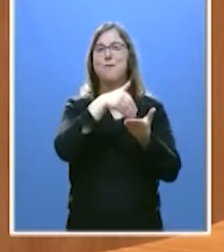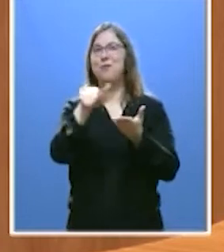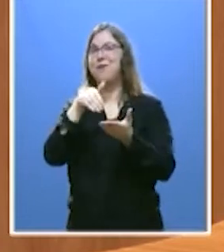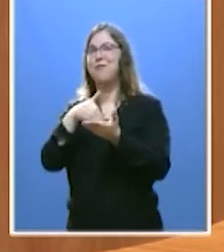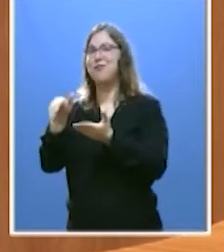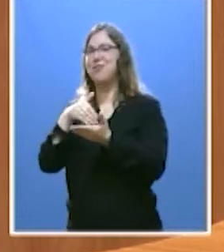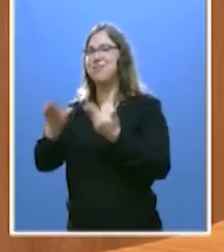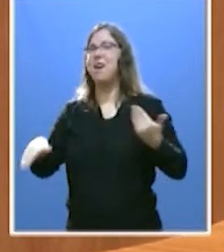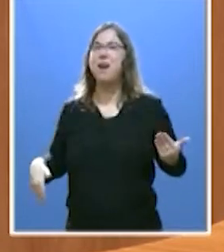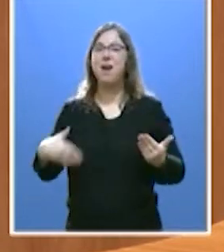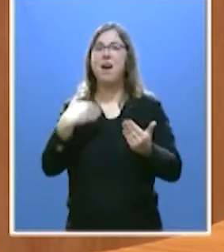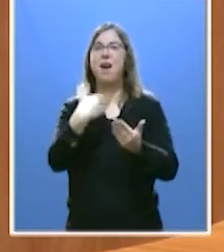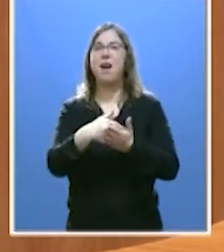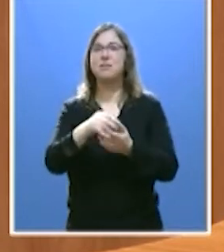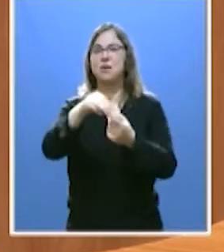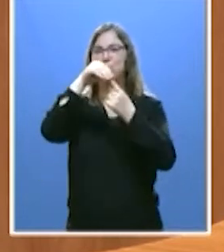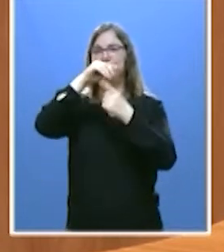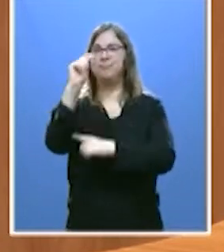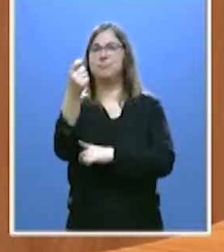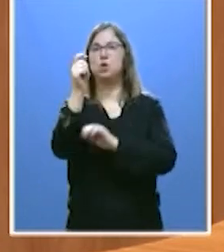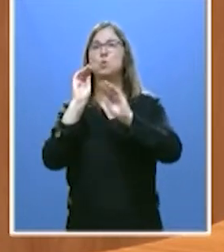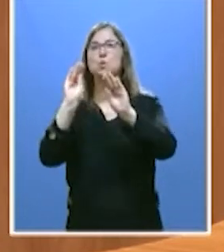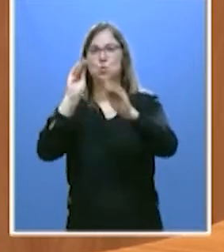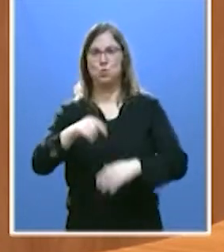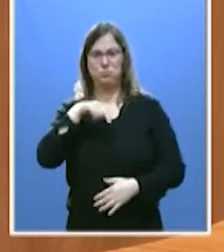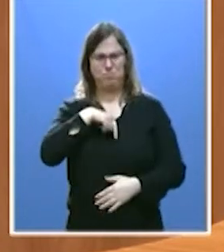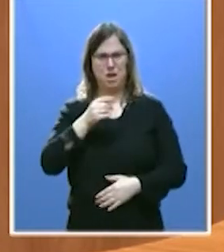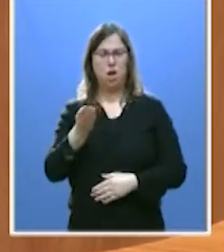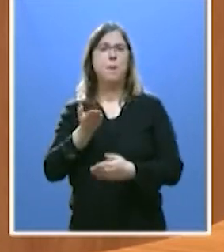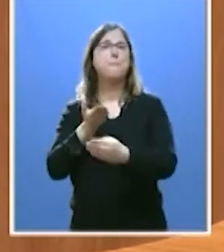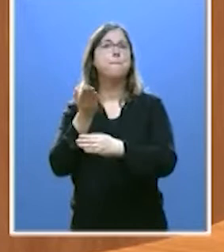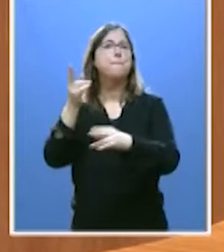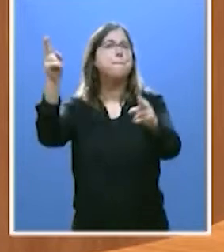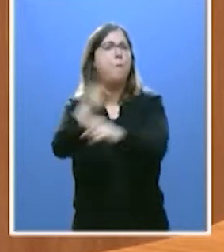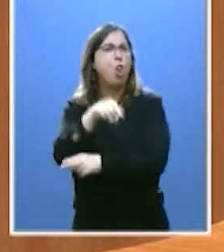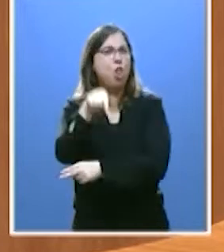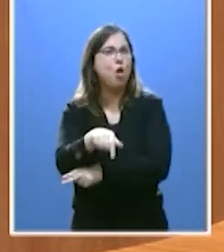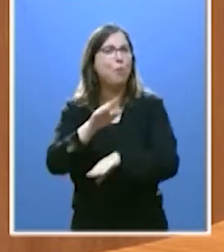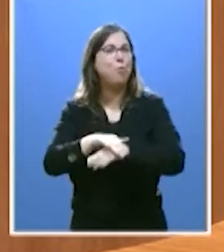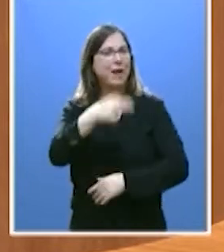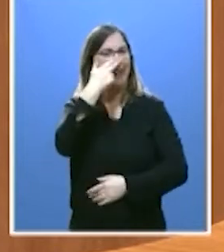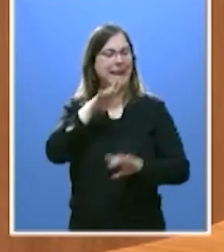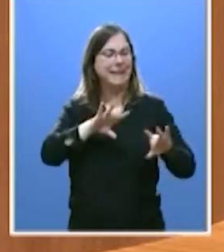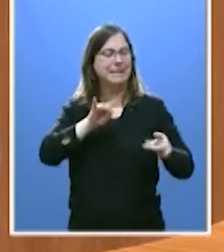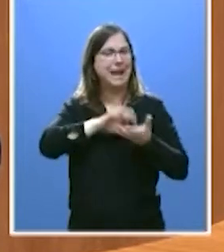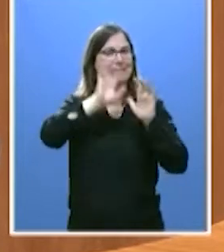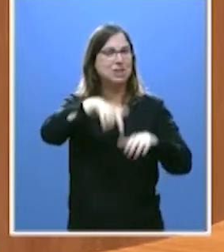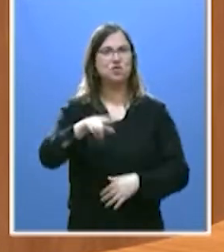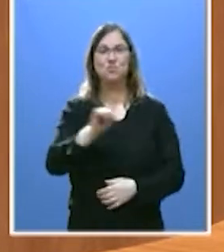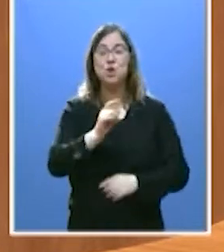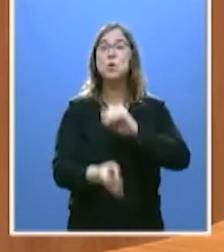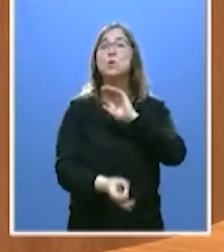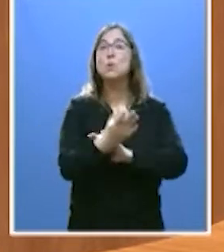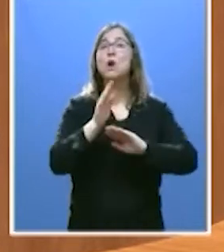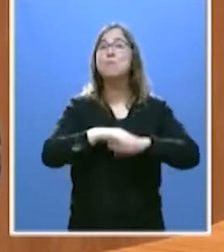hasta llegar a su victoria. Esta no es una moción que surja del interés de esta tierra. Surge del interés